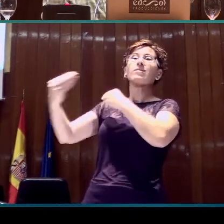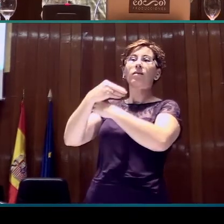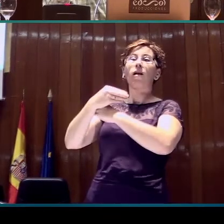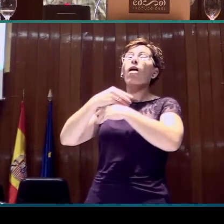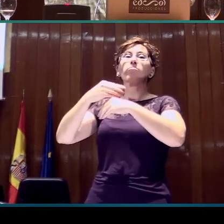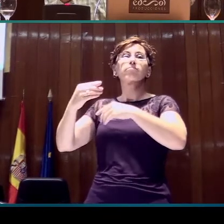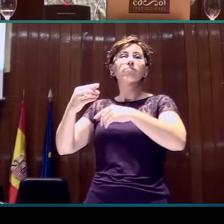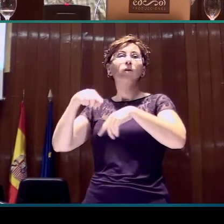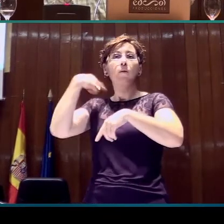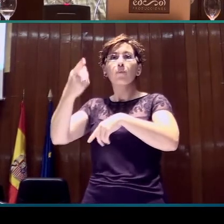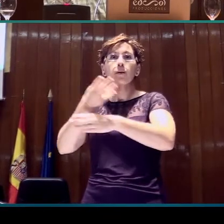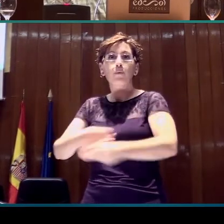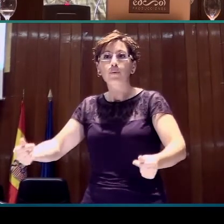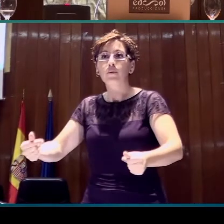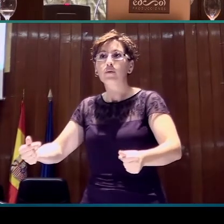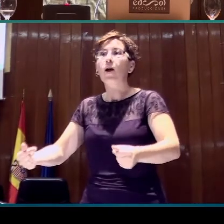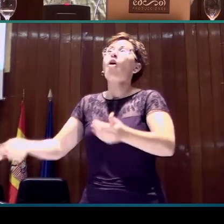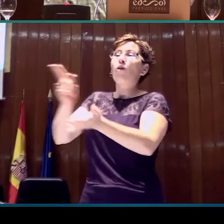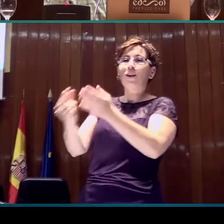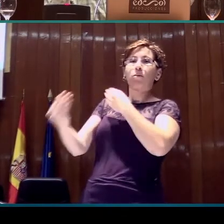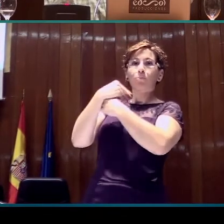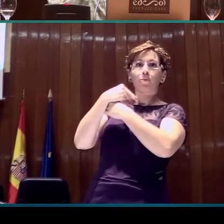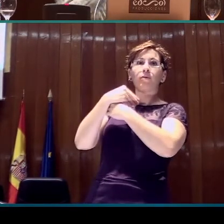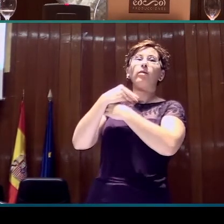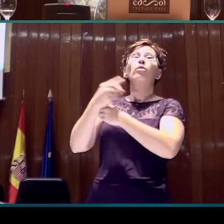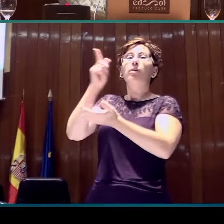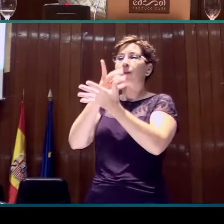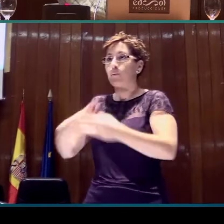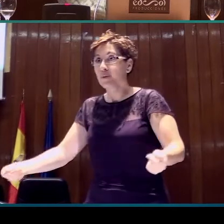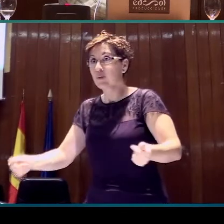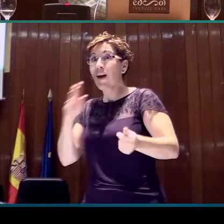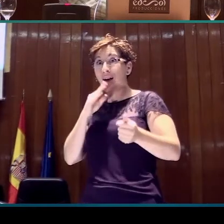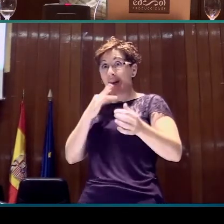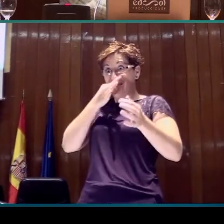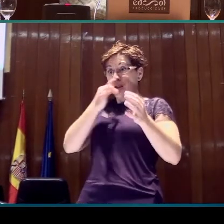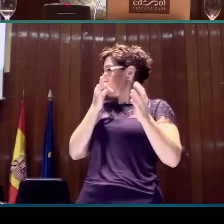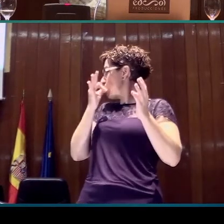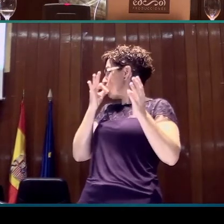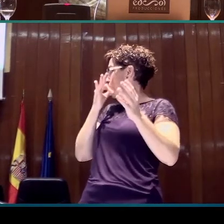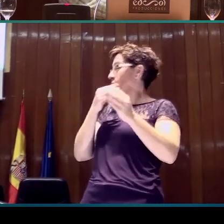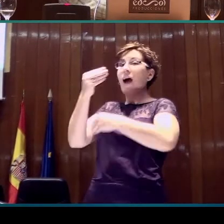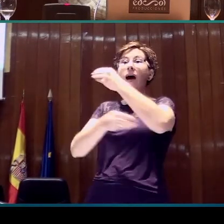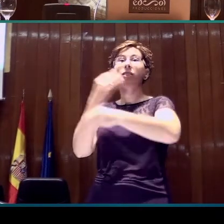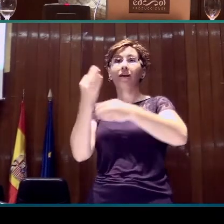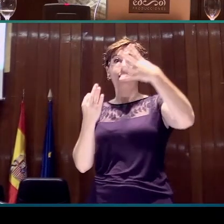y han vuelto a perder. Y para representar esa intermitencia hace este signo.